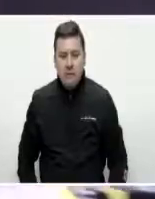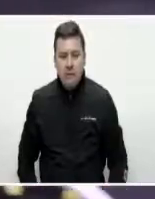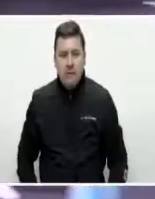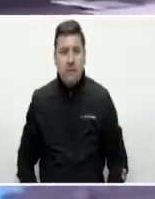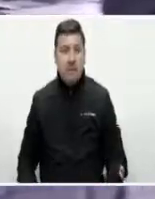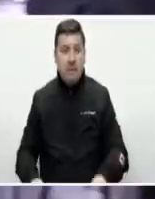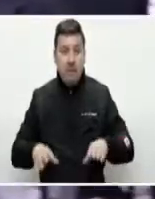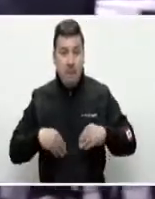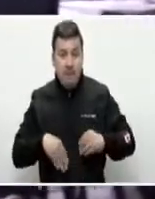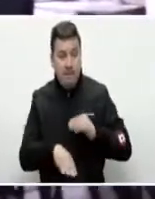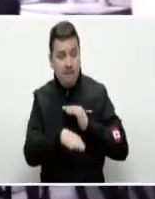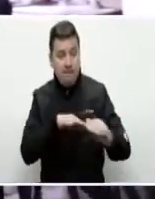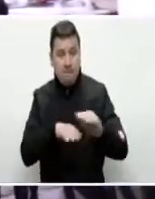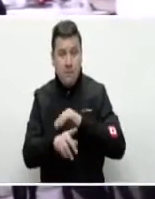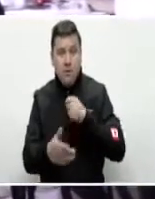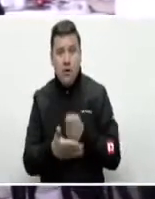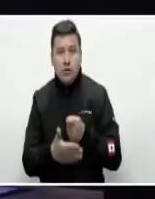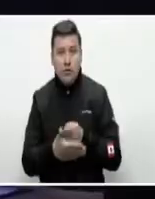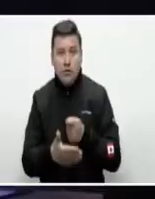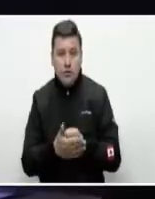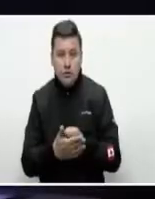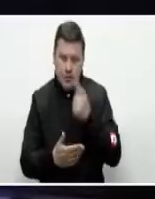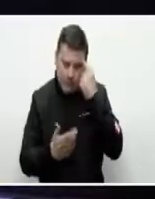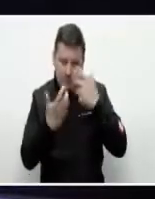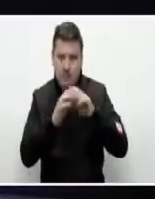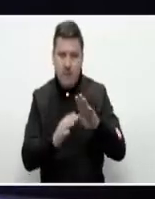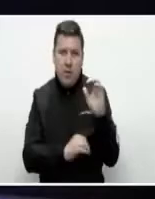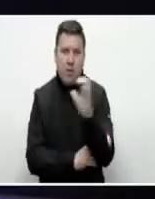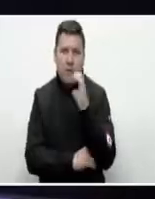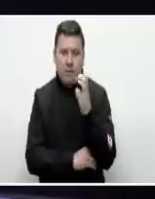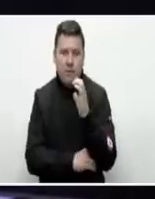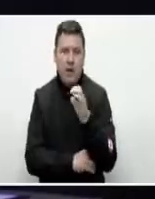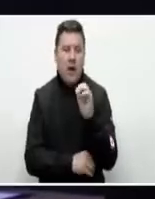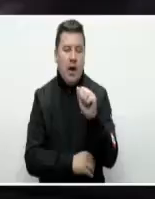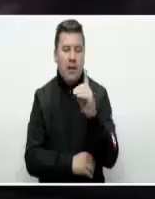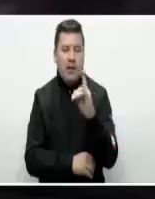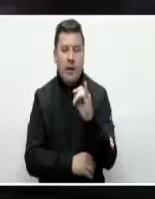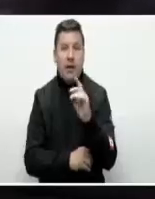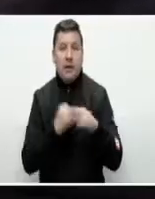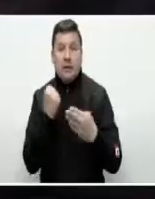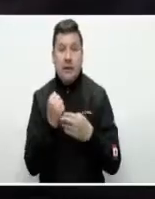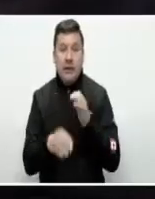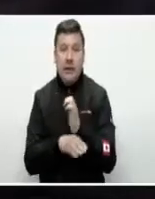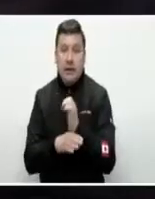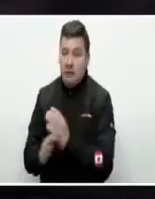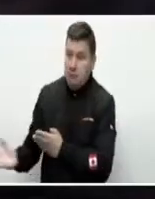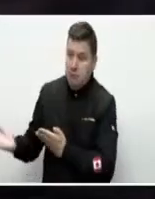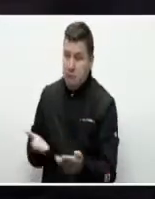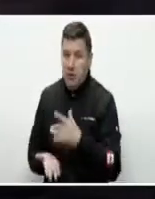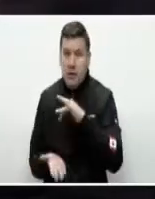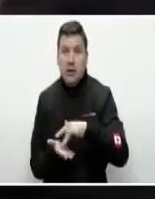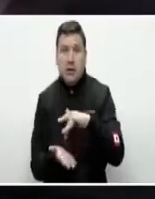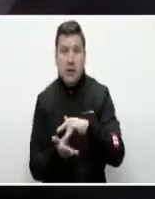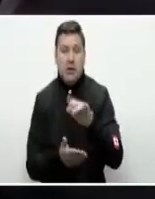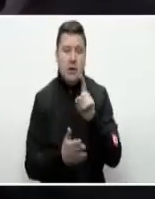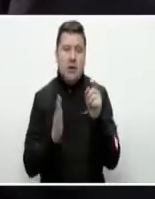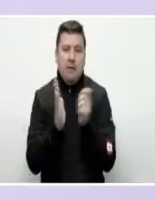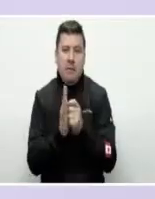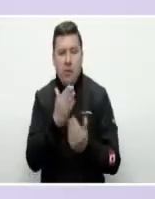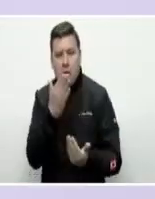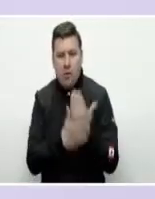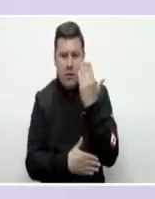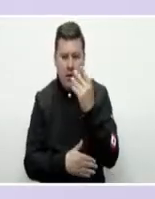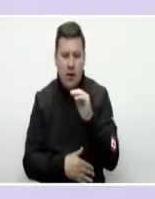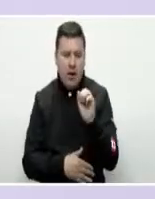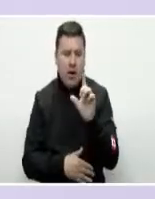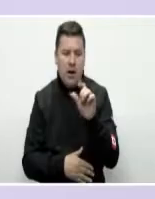Aceptando la invitación de la Asociación Nacional de Empresarios de Colombia, Andi, el SENA fue una de las entidades participantes de la sexta versión de Innovation